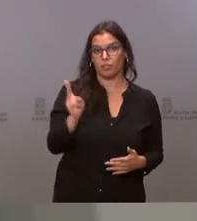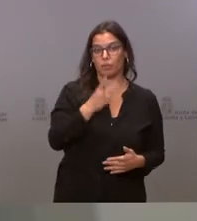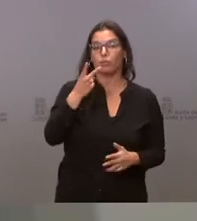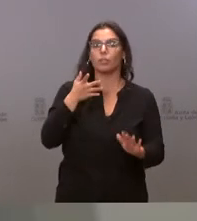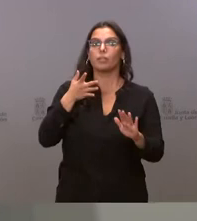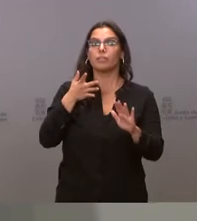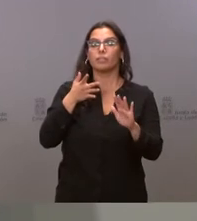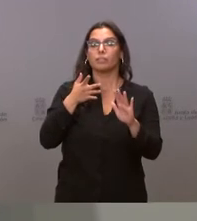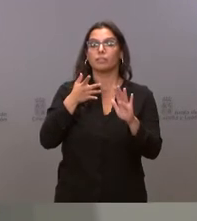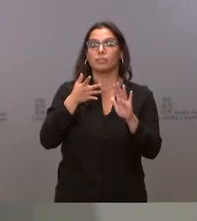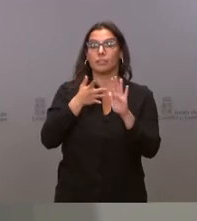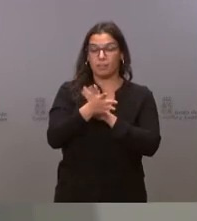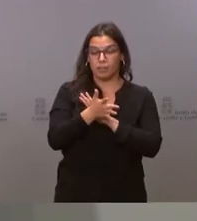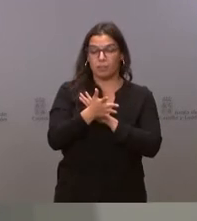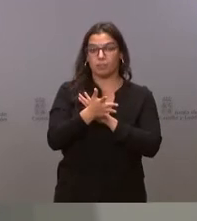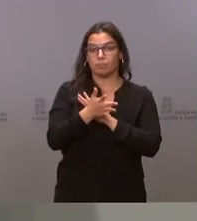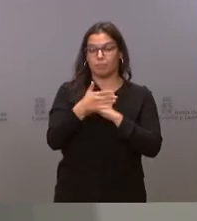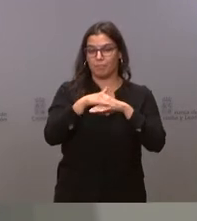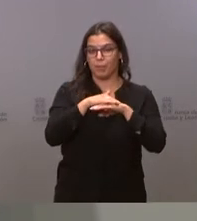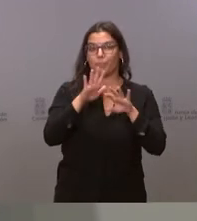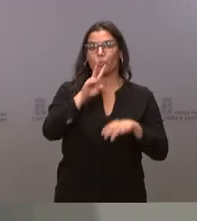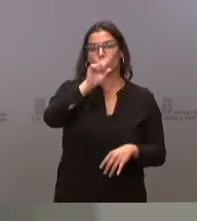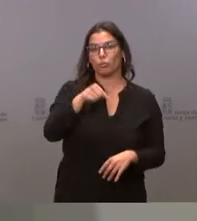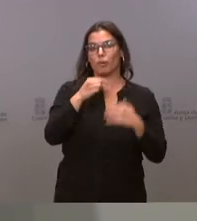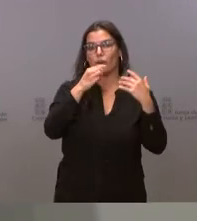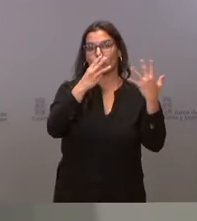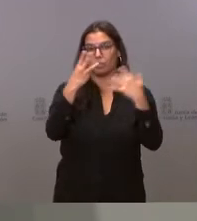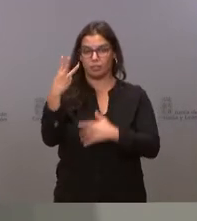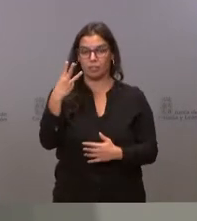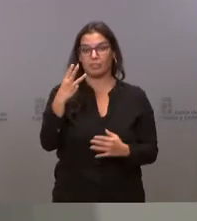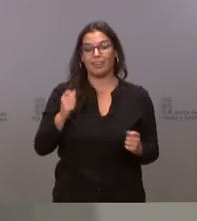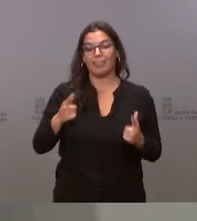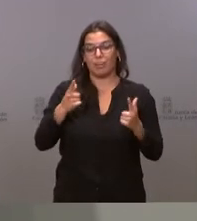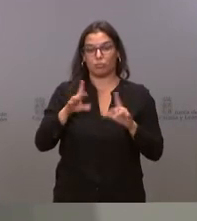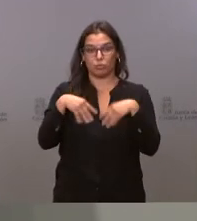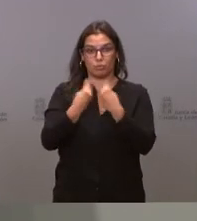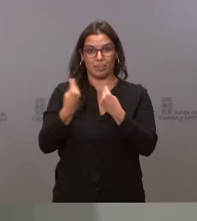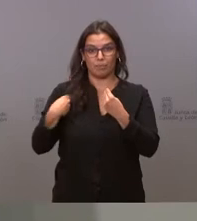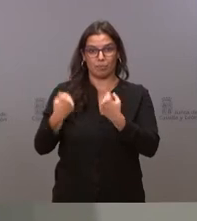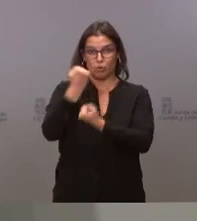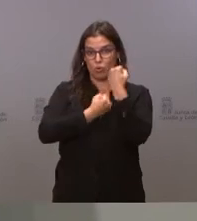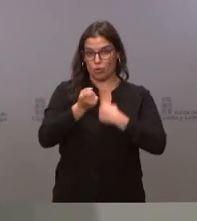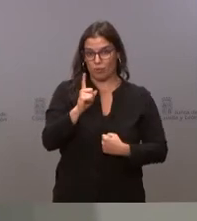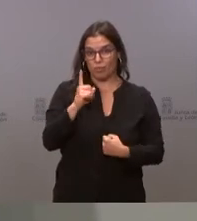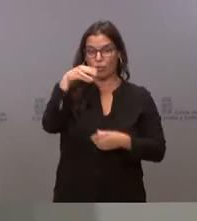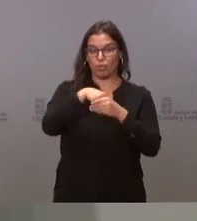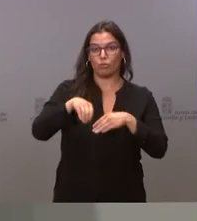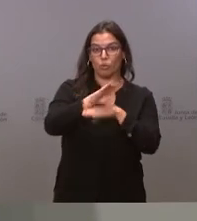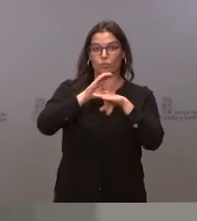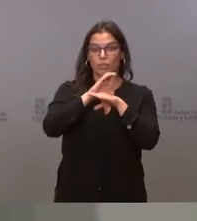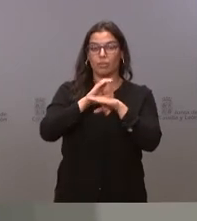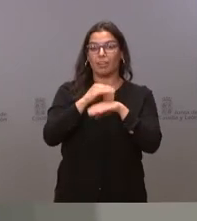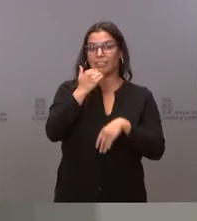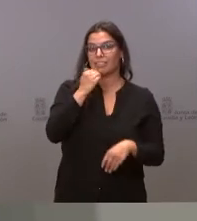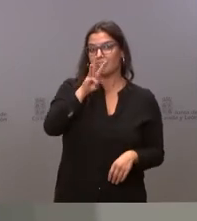lo que representa el 2,83% del gasto no financiero de las consejerías, también muy cerca del